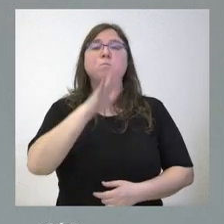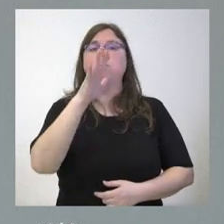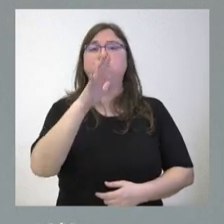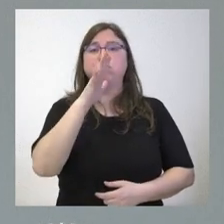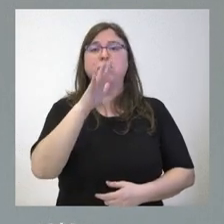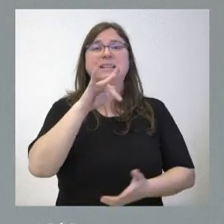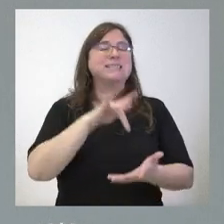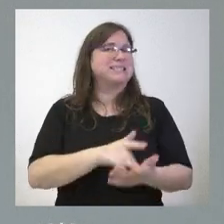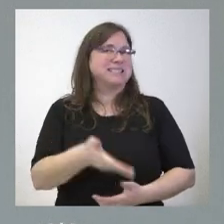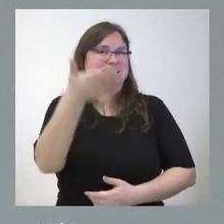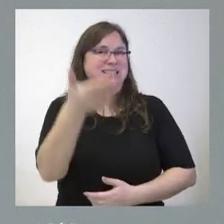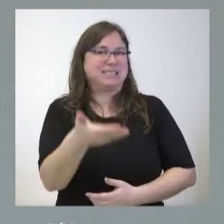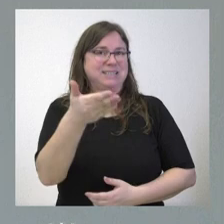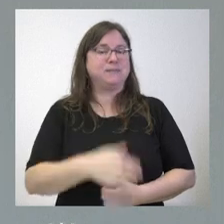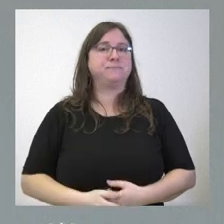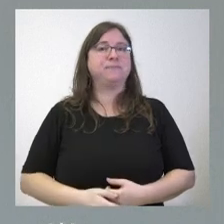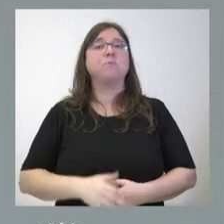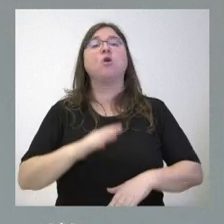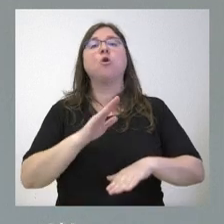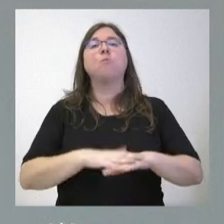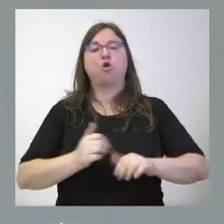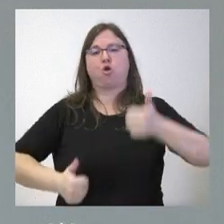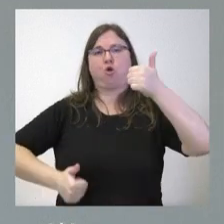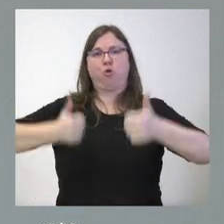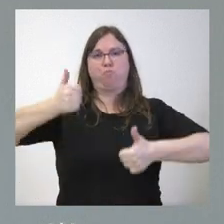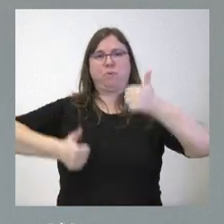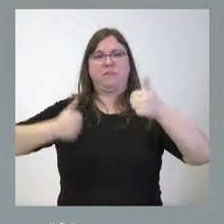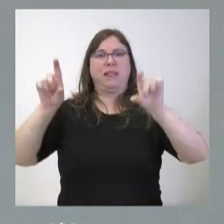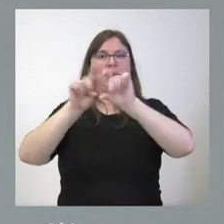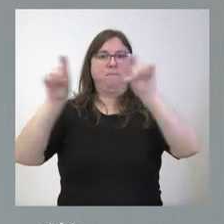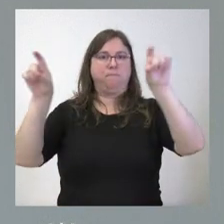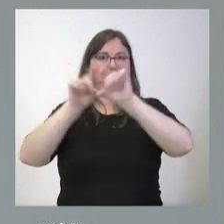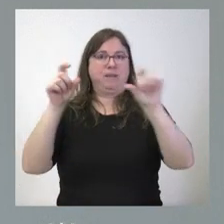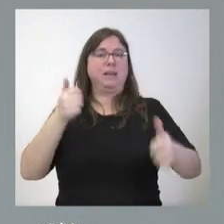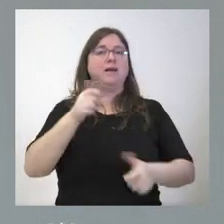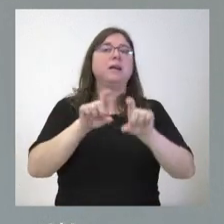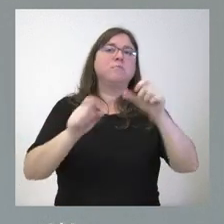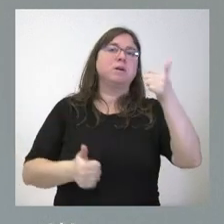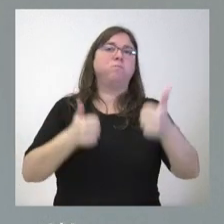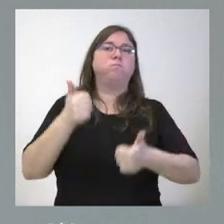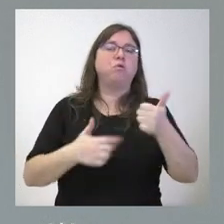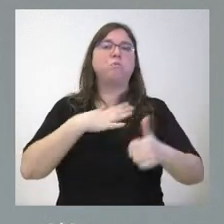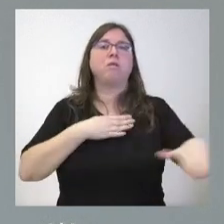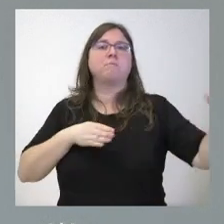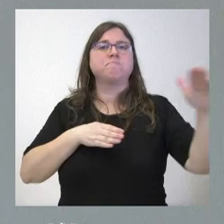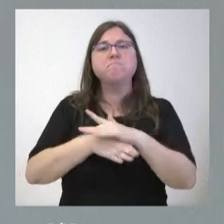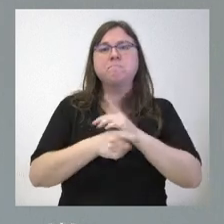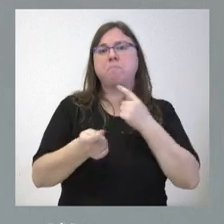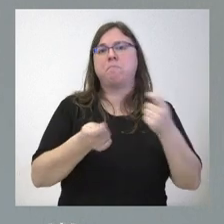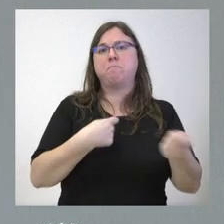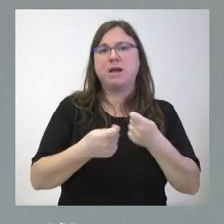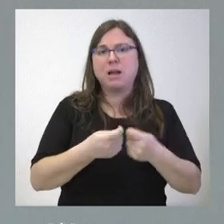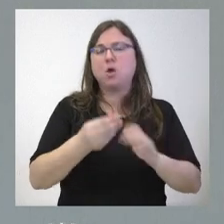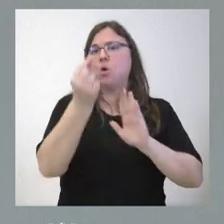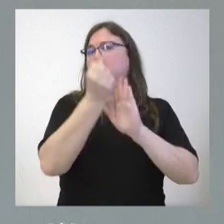comercial fundamentalmente es la competitividad de nuestras empresas que nuestras empresas sean competitivas que puedan acceder a los mercados internacionales que sean bien